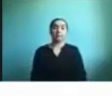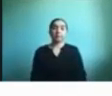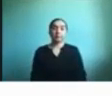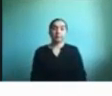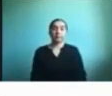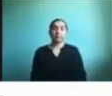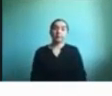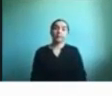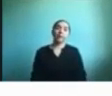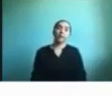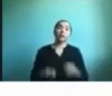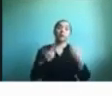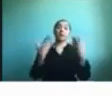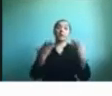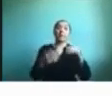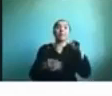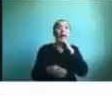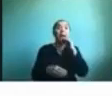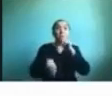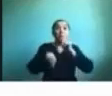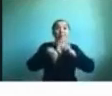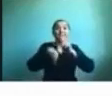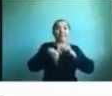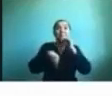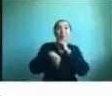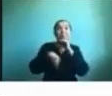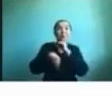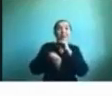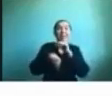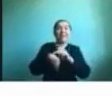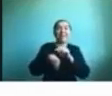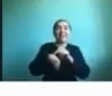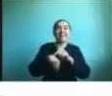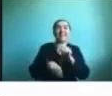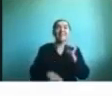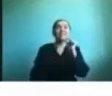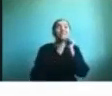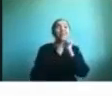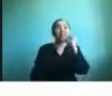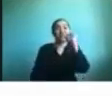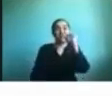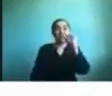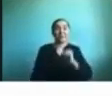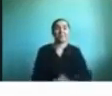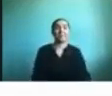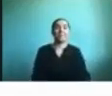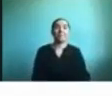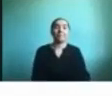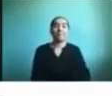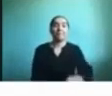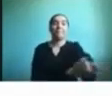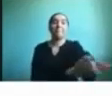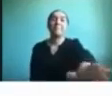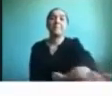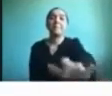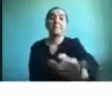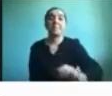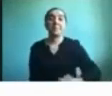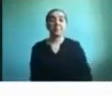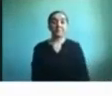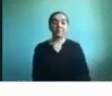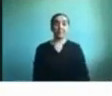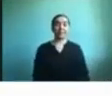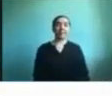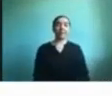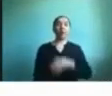ya me están apurando un ejemplo ya nos queda poquito entonces contarles que tenemos este